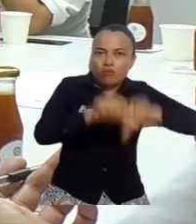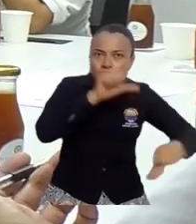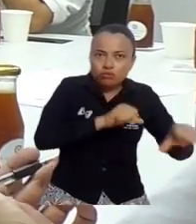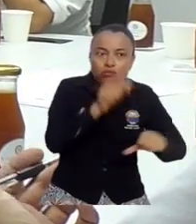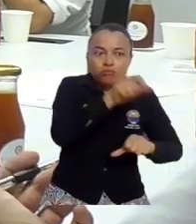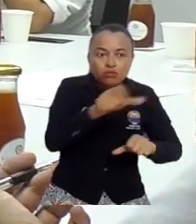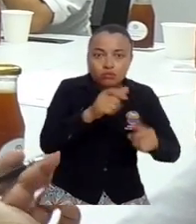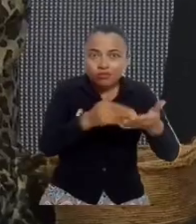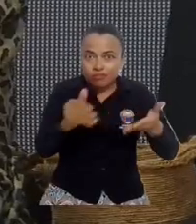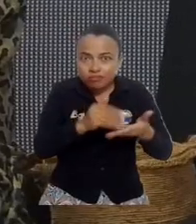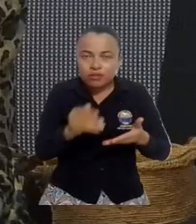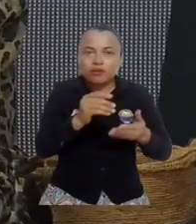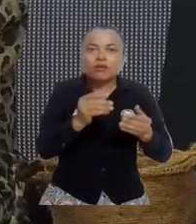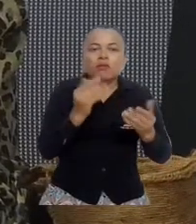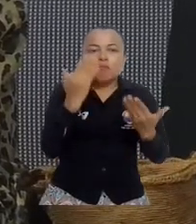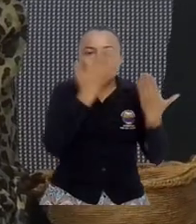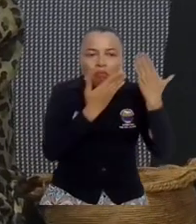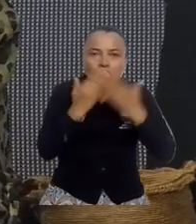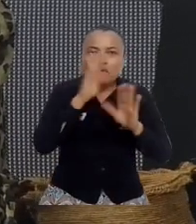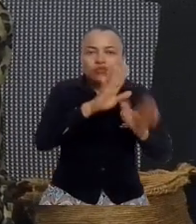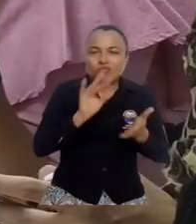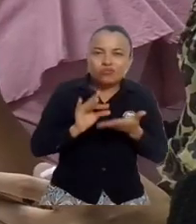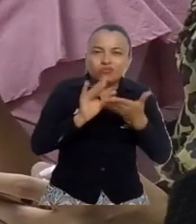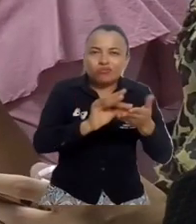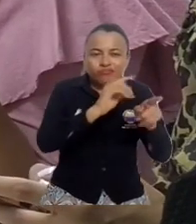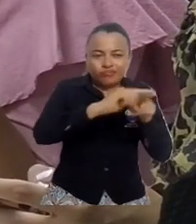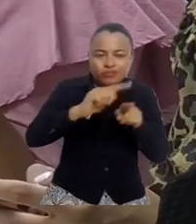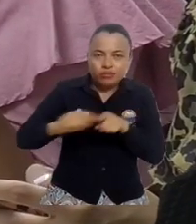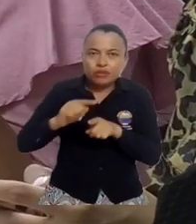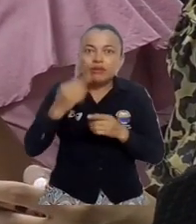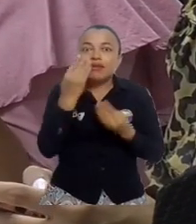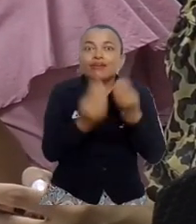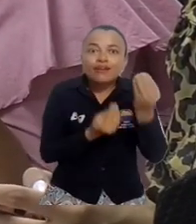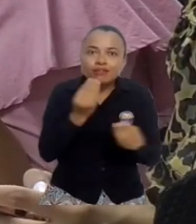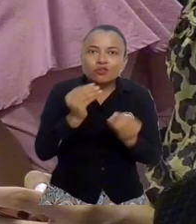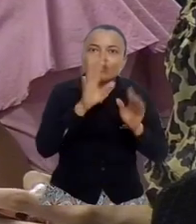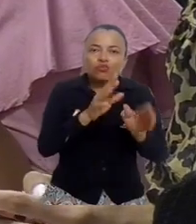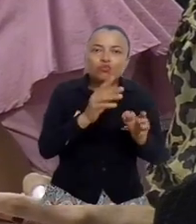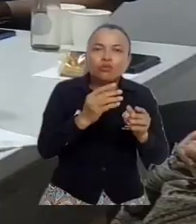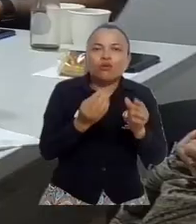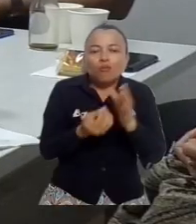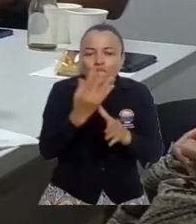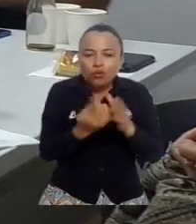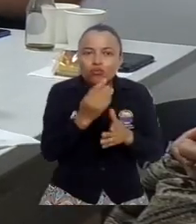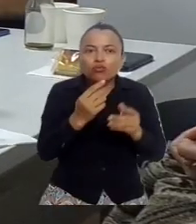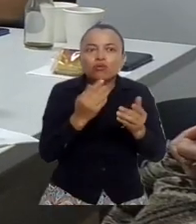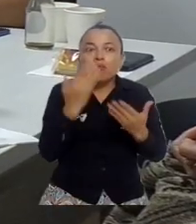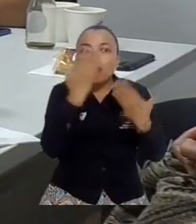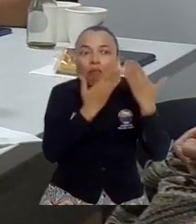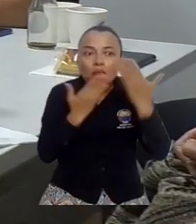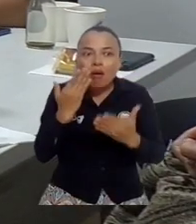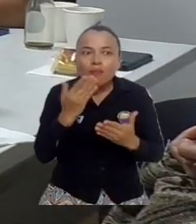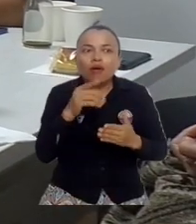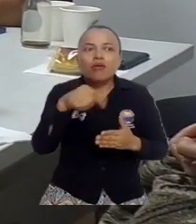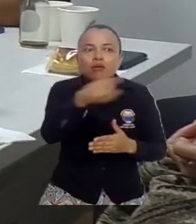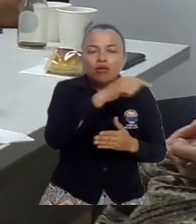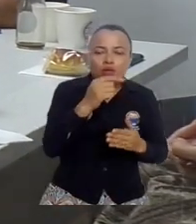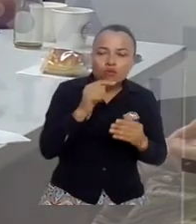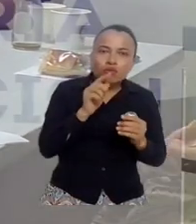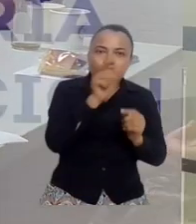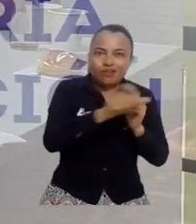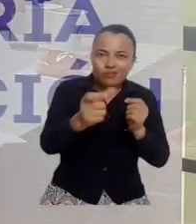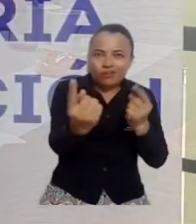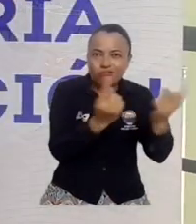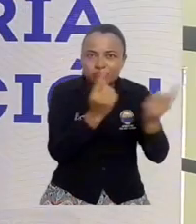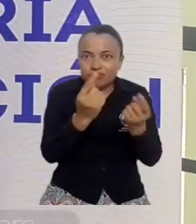validaciones de prototipos, en las que los representantes de las empresas beneficiarias hicieron pruebas de sus productos al público objetivo. Vamos